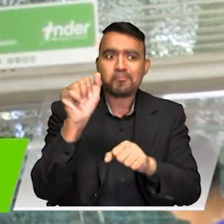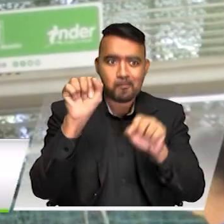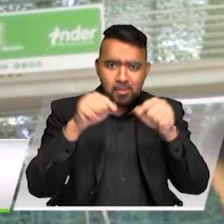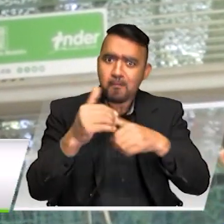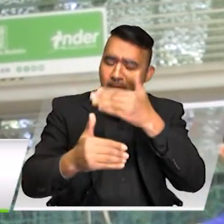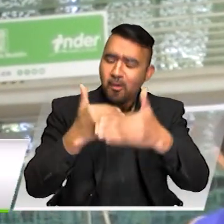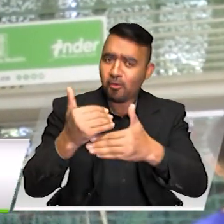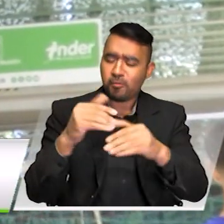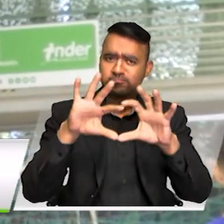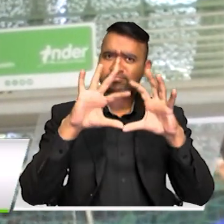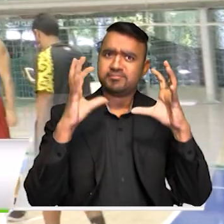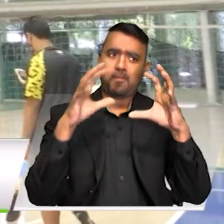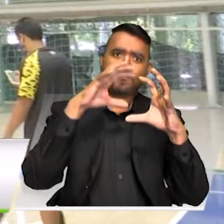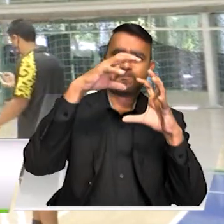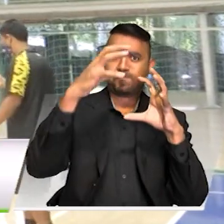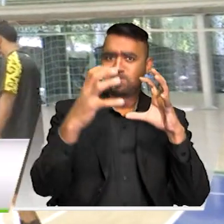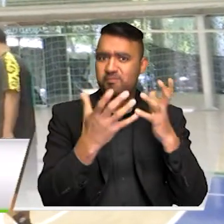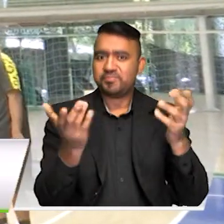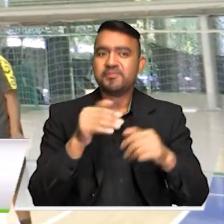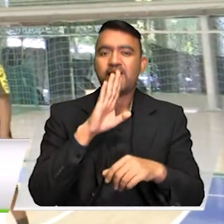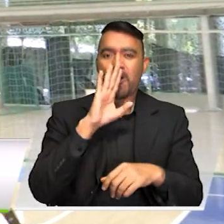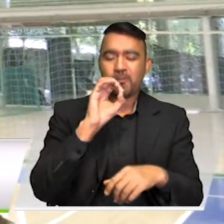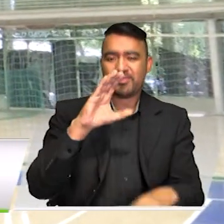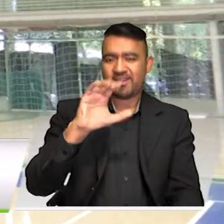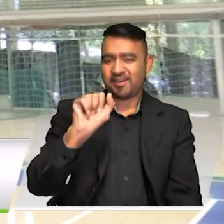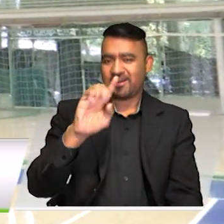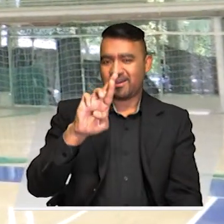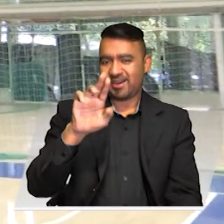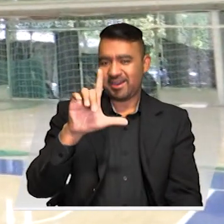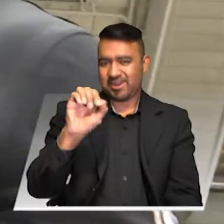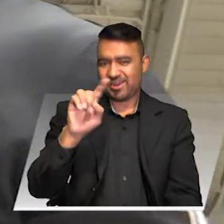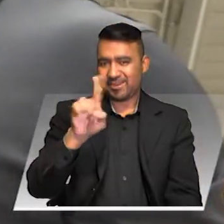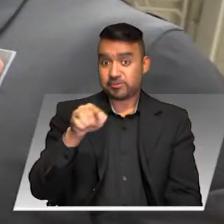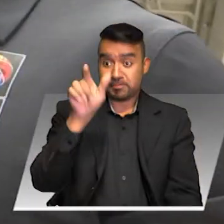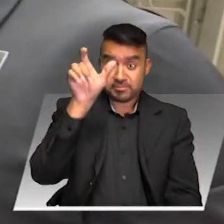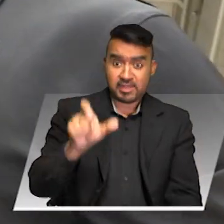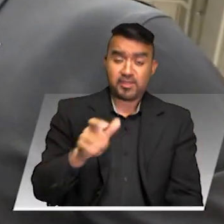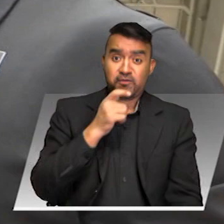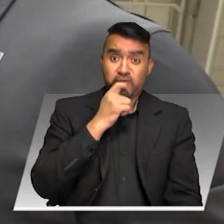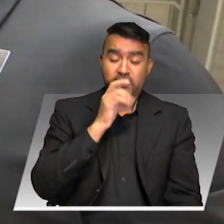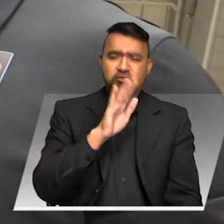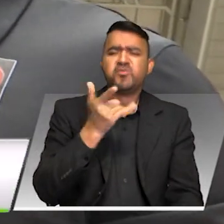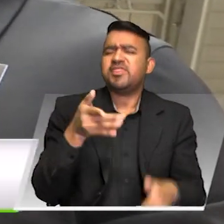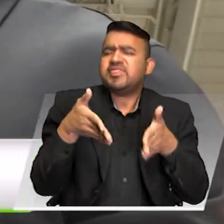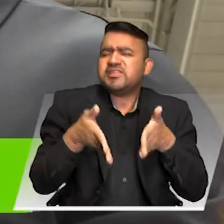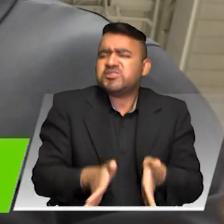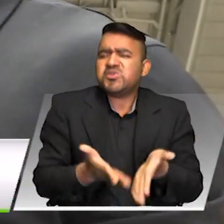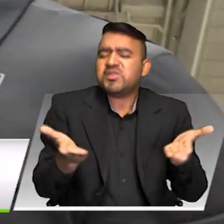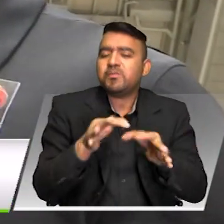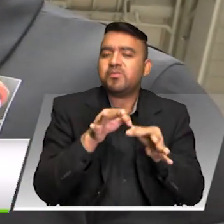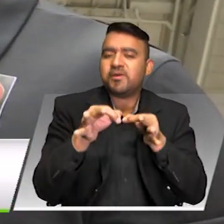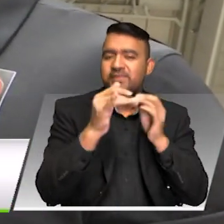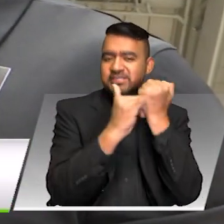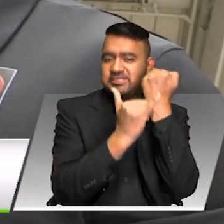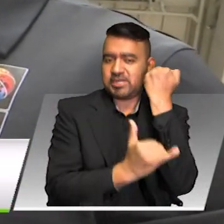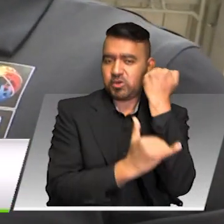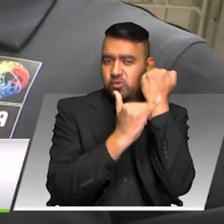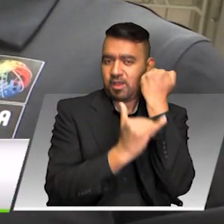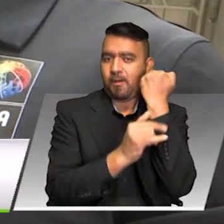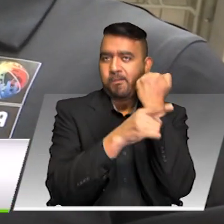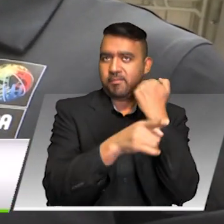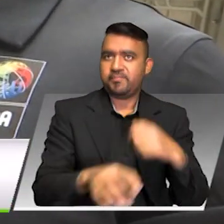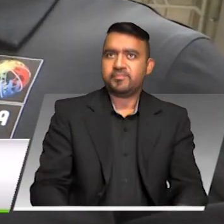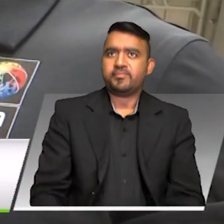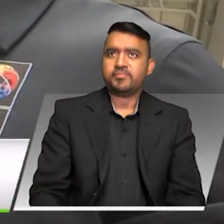Él es Carlos Vélez, árbitro profesional de baloncesto. Yo vengo de Yarumal y alguna vez en Yarumal unos compañeros de